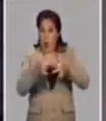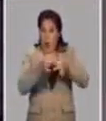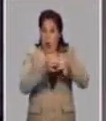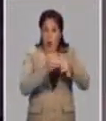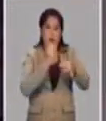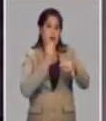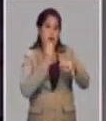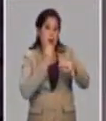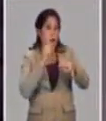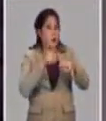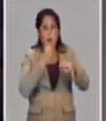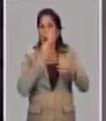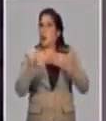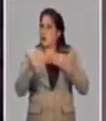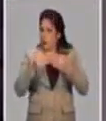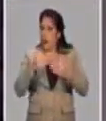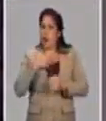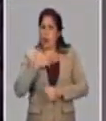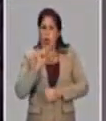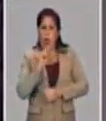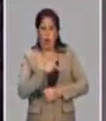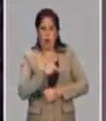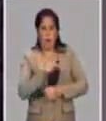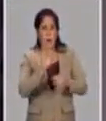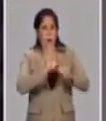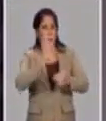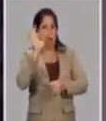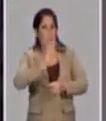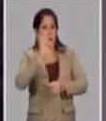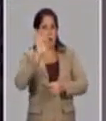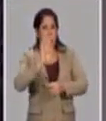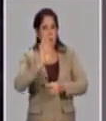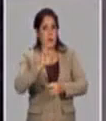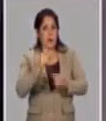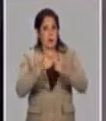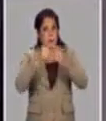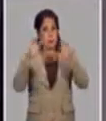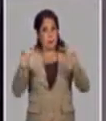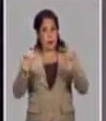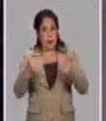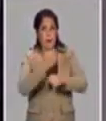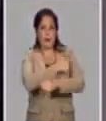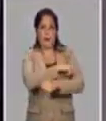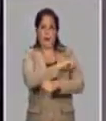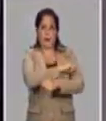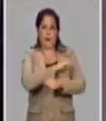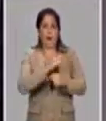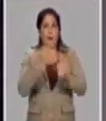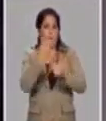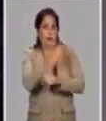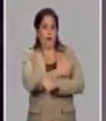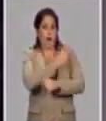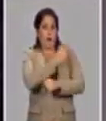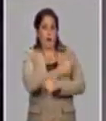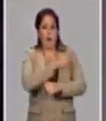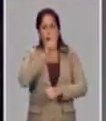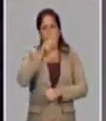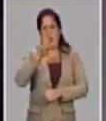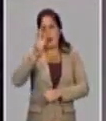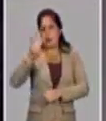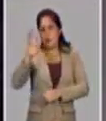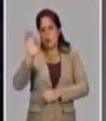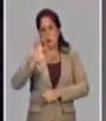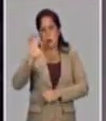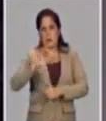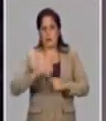ya tiene un por ciento, bueno, un cierto, un por ciento relativamente alto de su población vacunada, un